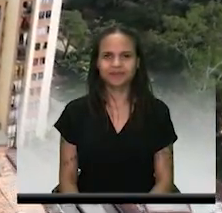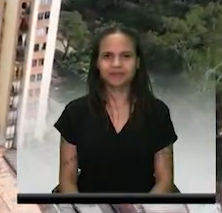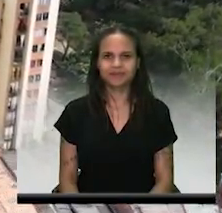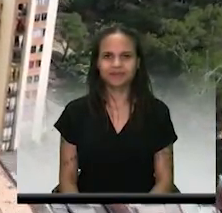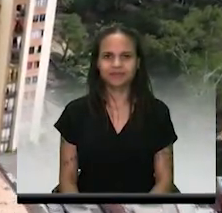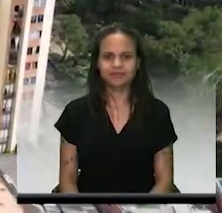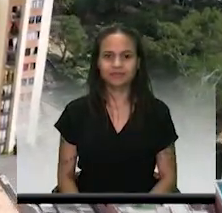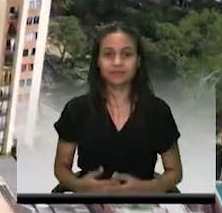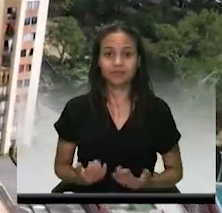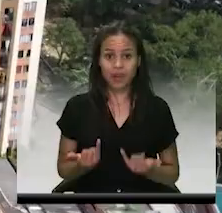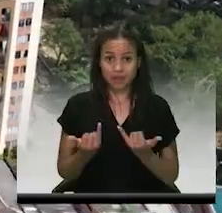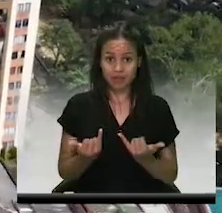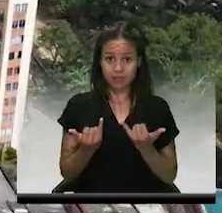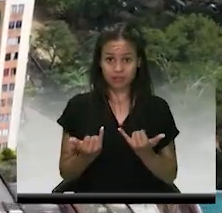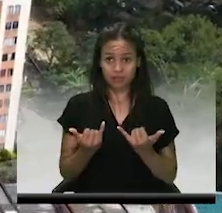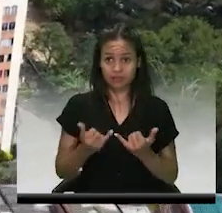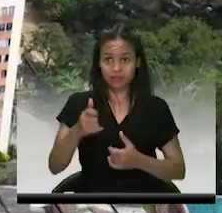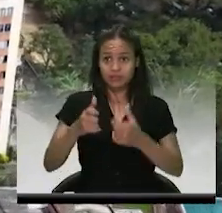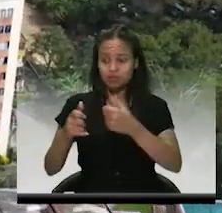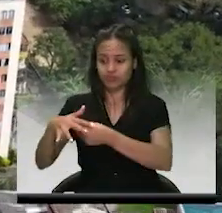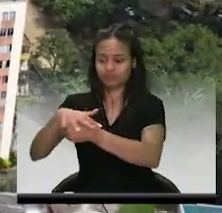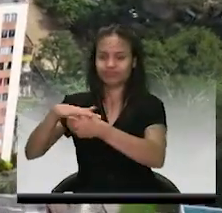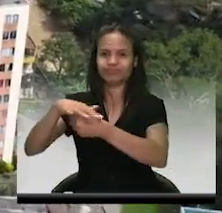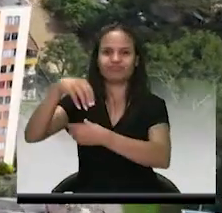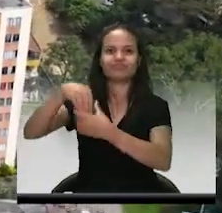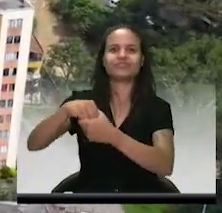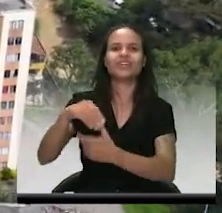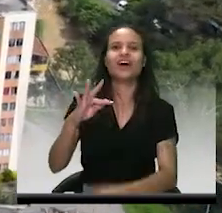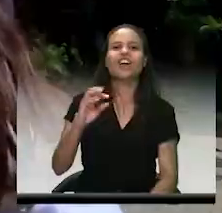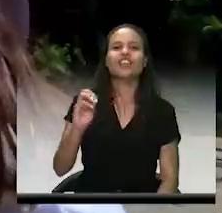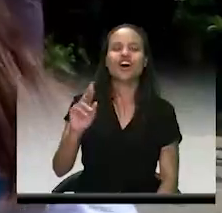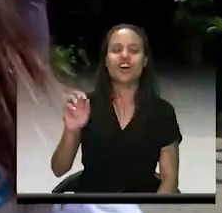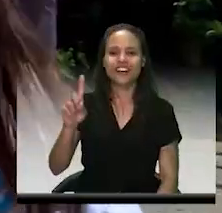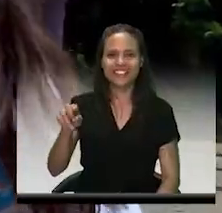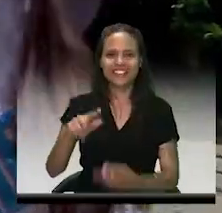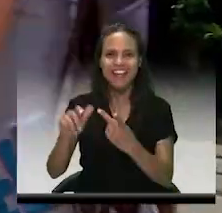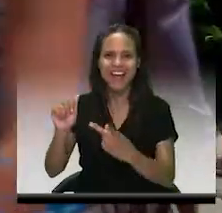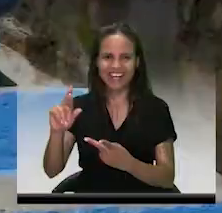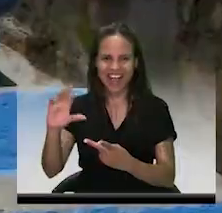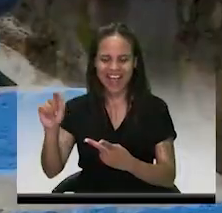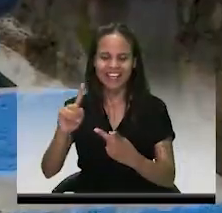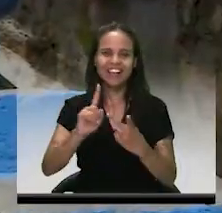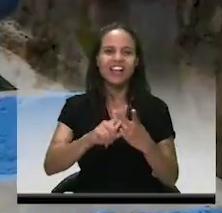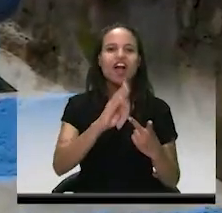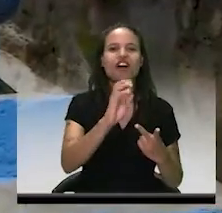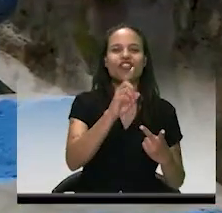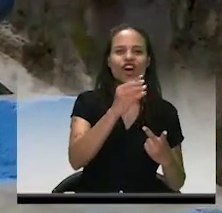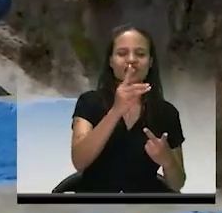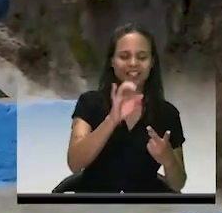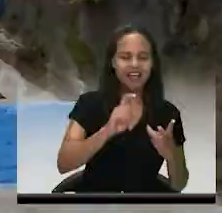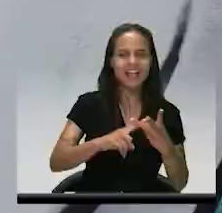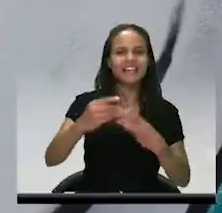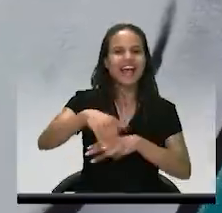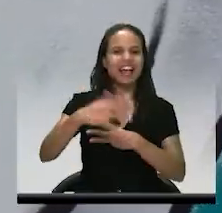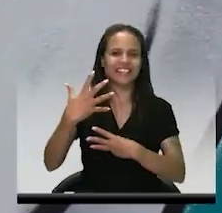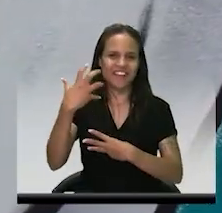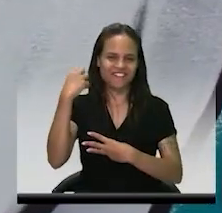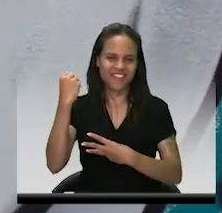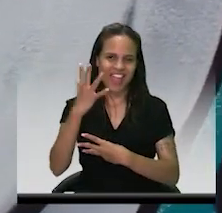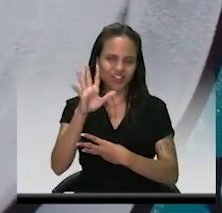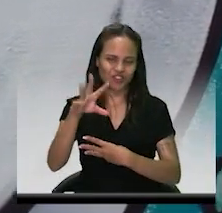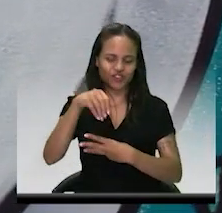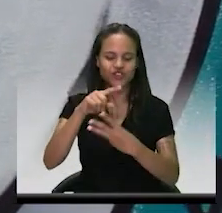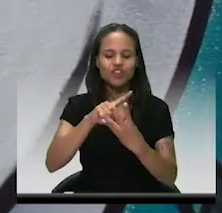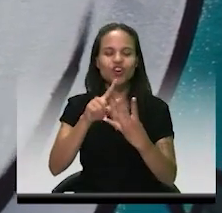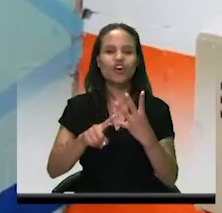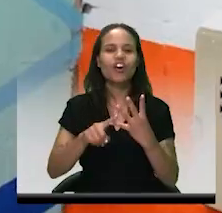Actualmente, los ciudadanos de Torres del Arcángel, Bosques de la Sierra, el sector Calle Vieja de la vereda El Pedregal y el